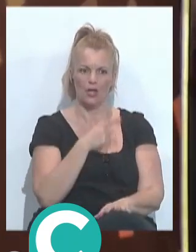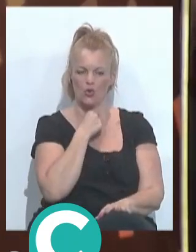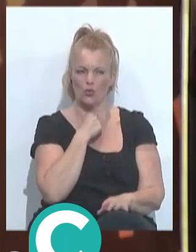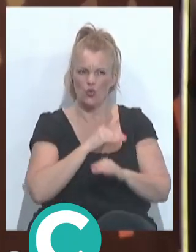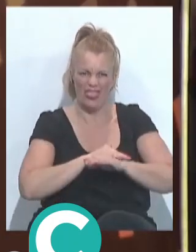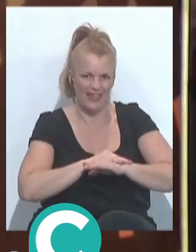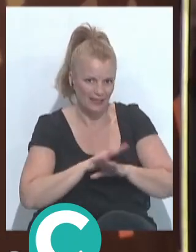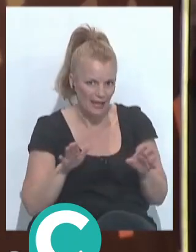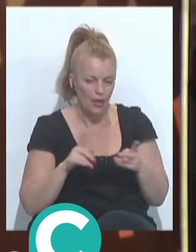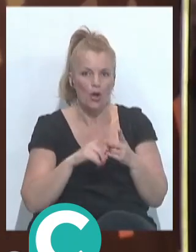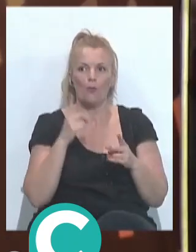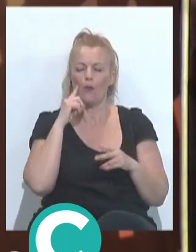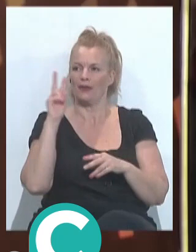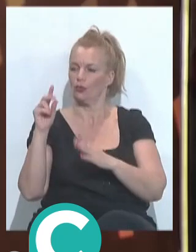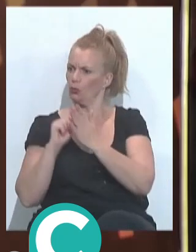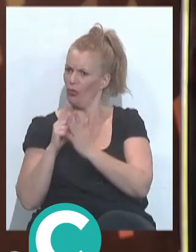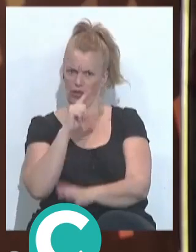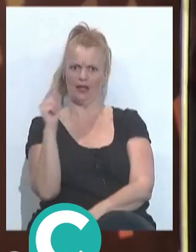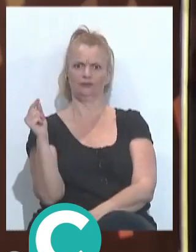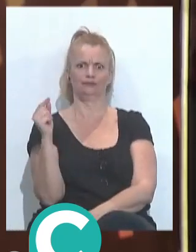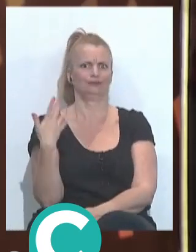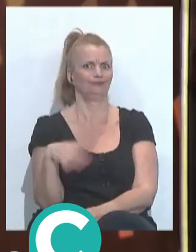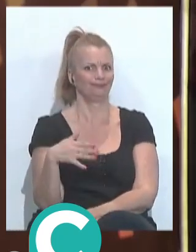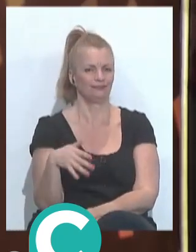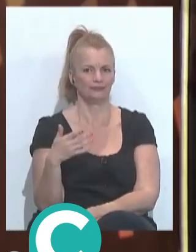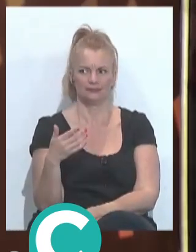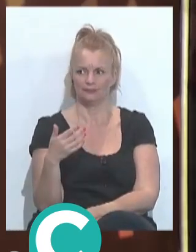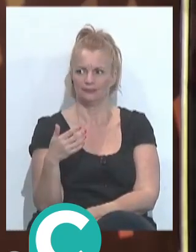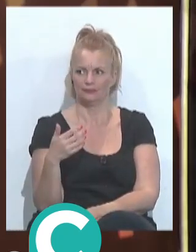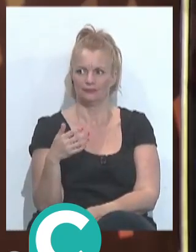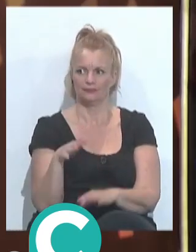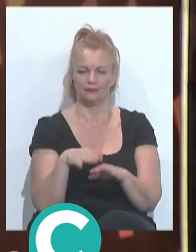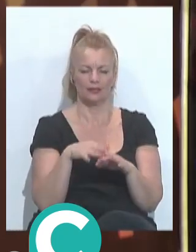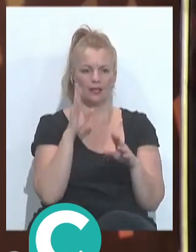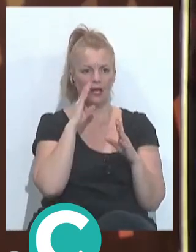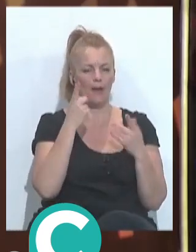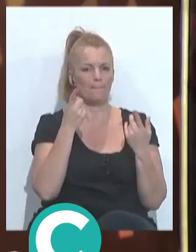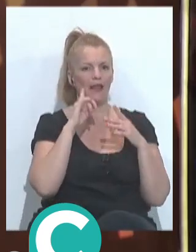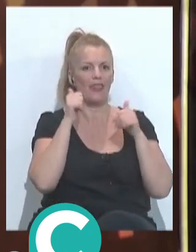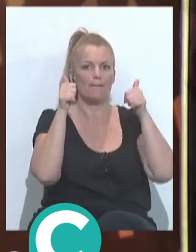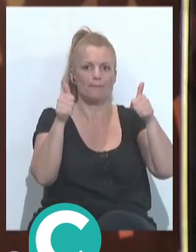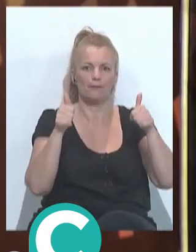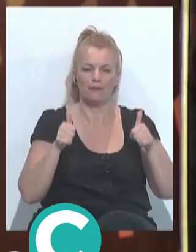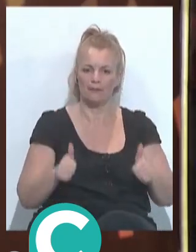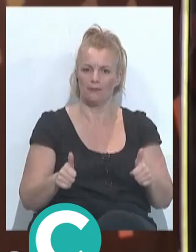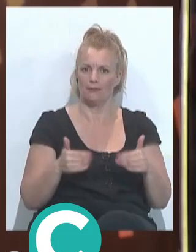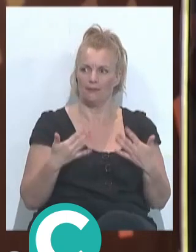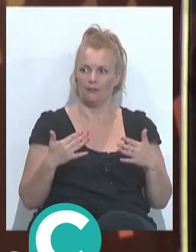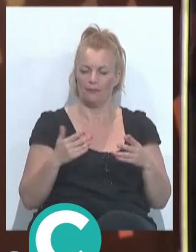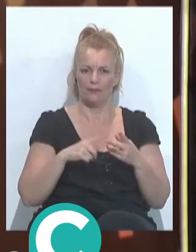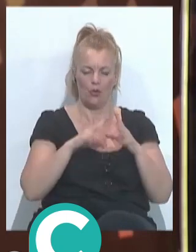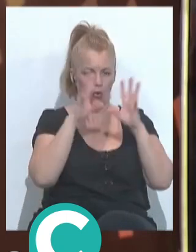absolutamente nada igual que hemos visto cien que es un número que para dar matrícula de honor a una agrupación